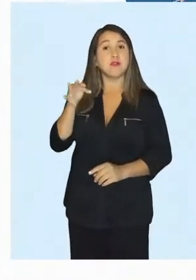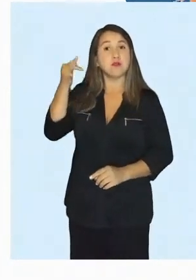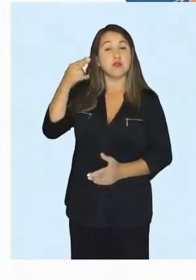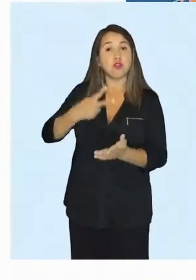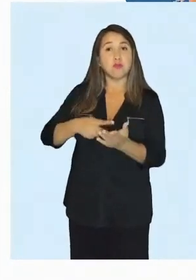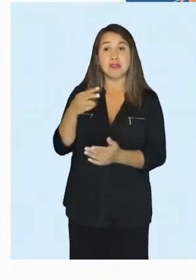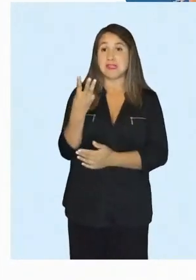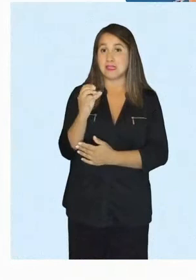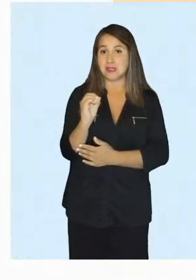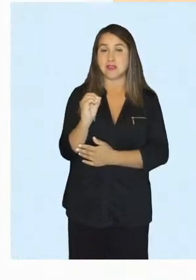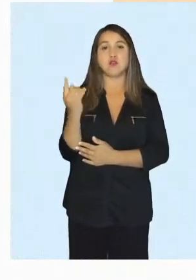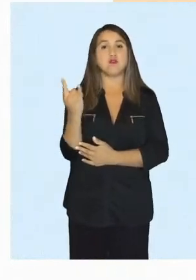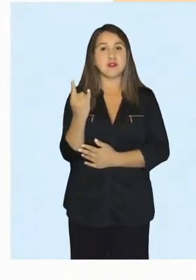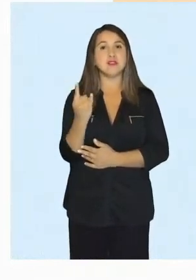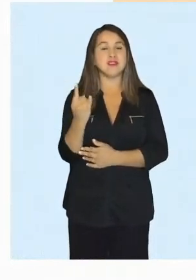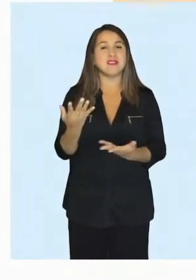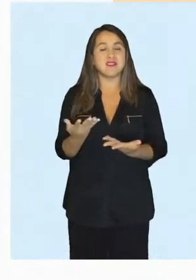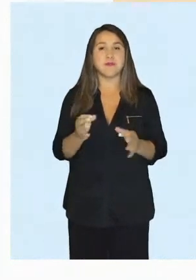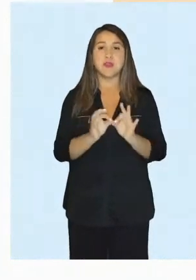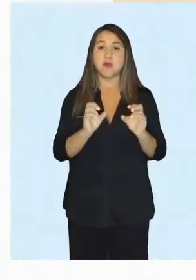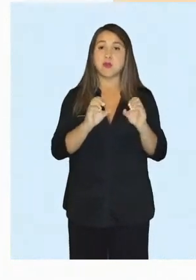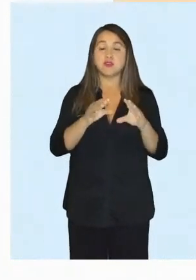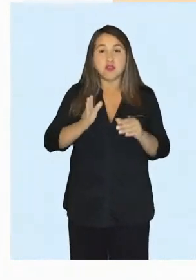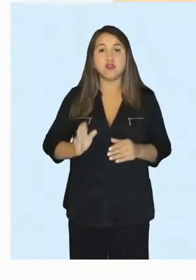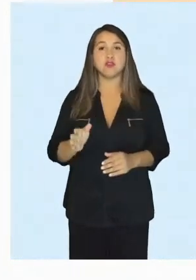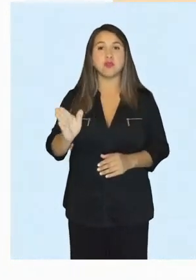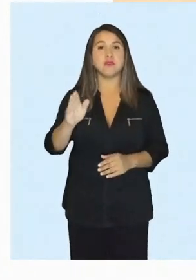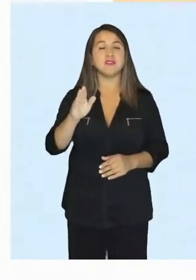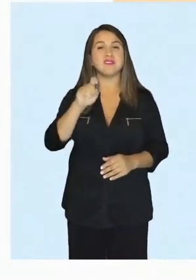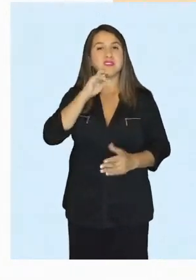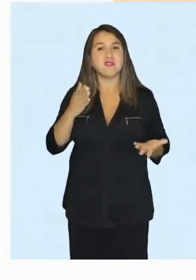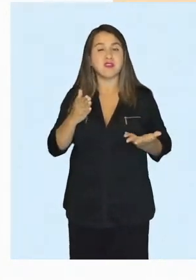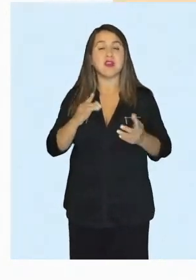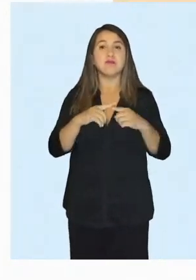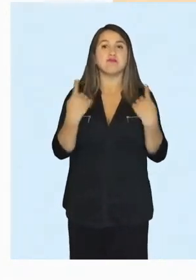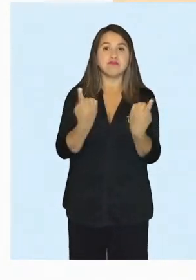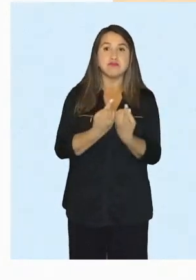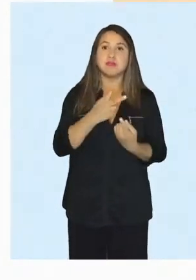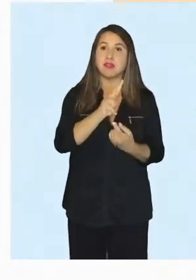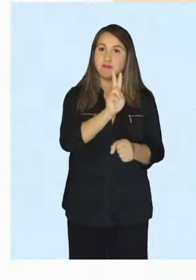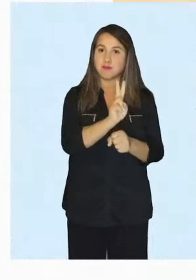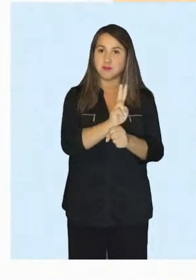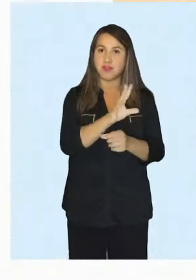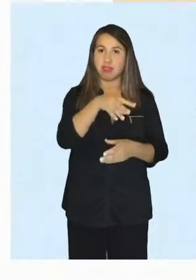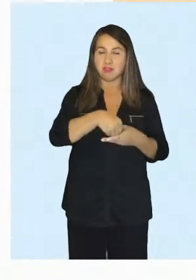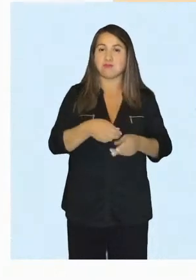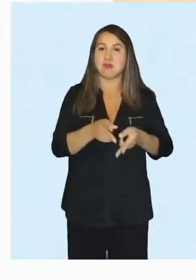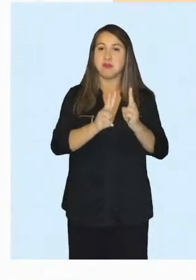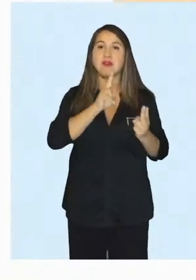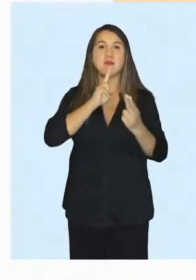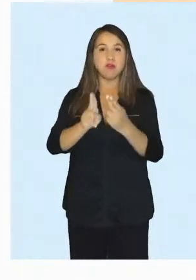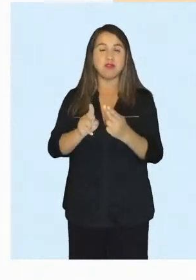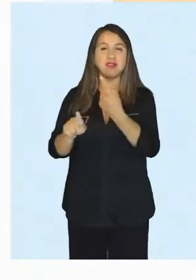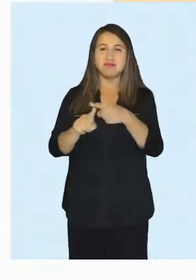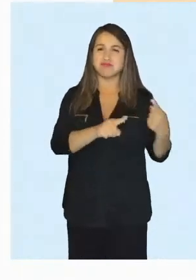2030, la universidad concibe la educación continua como un ámbito de la docencia universitaria, que permite